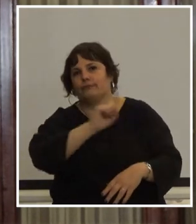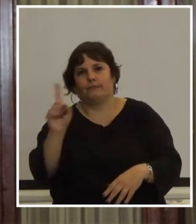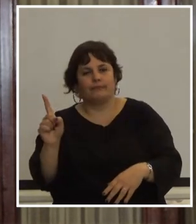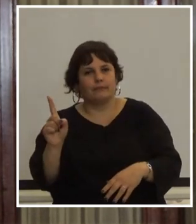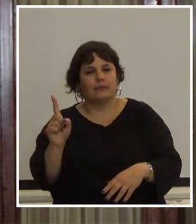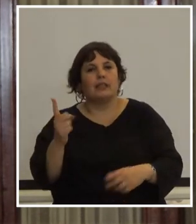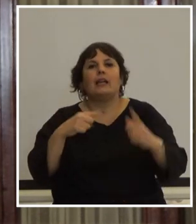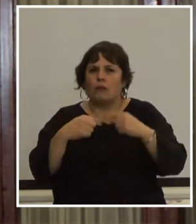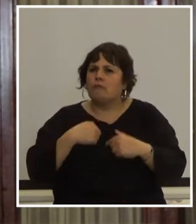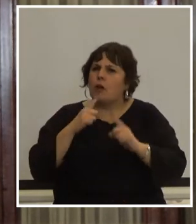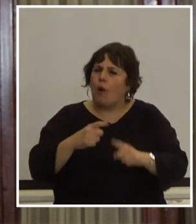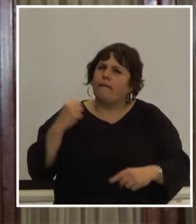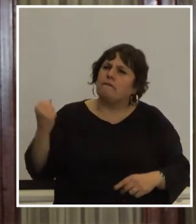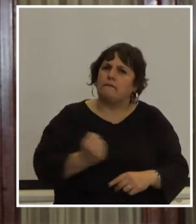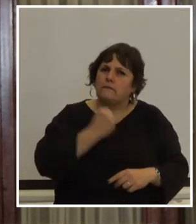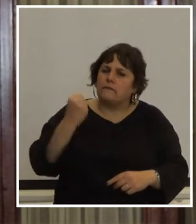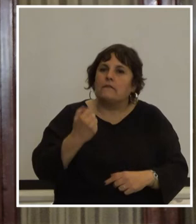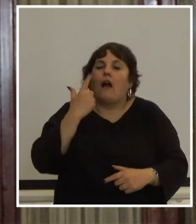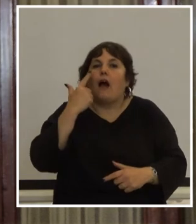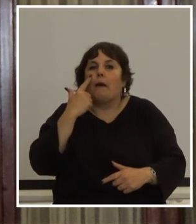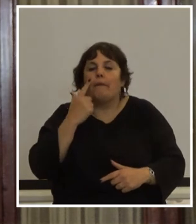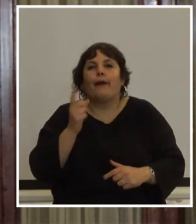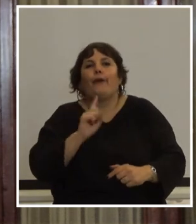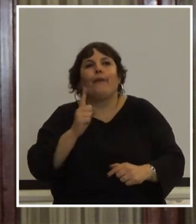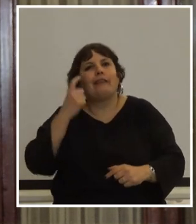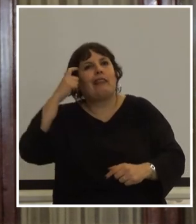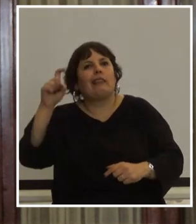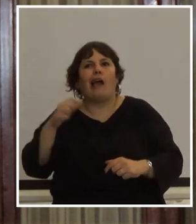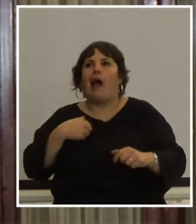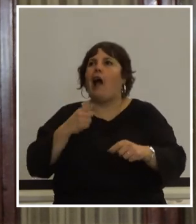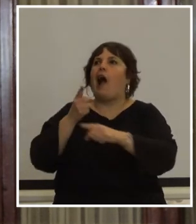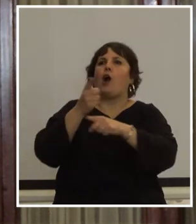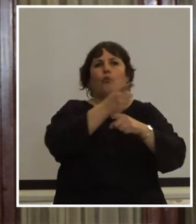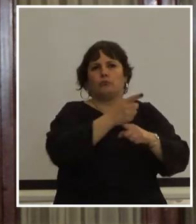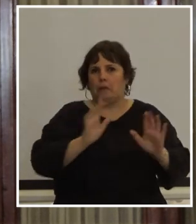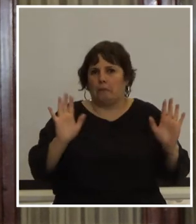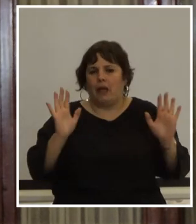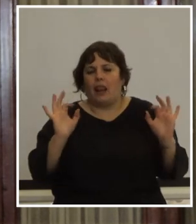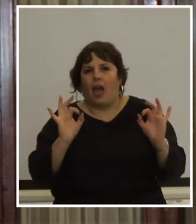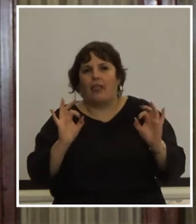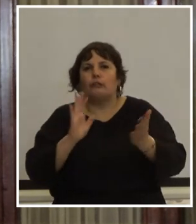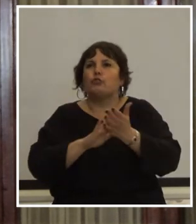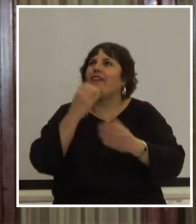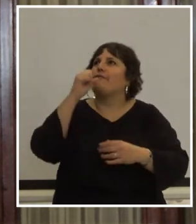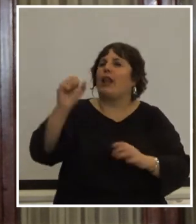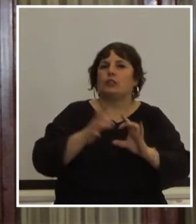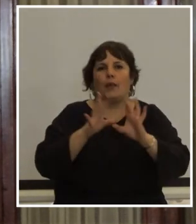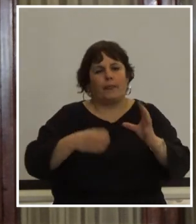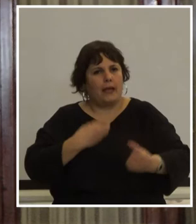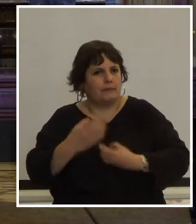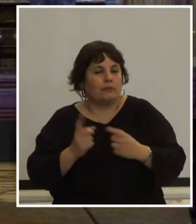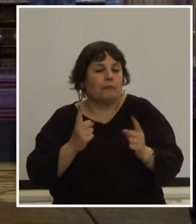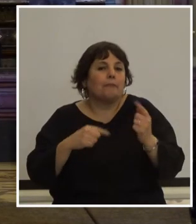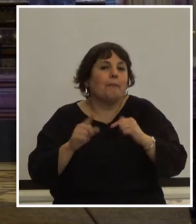vamos a insistir con eso y atrás de esto no hay una intención de acusar a nadie sobre violaciones a la libertad de expresión